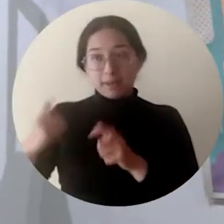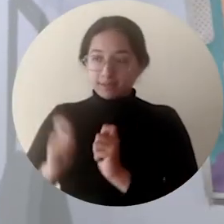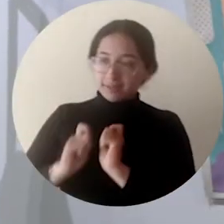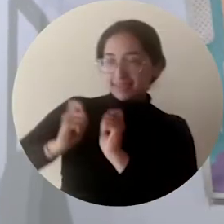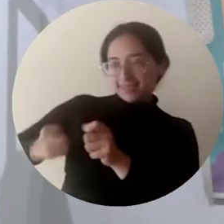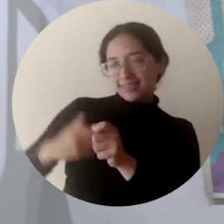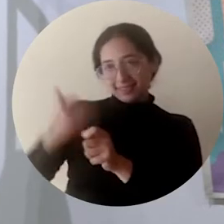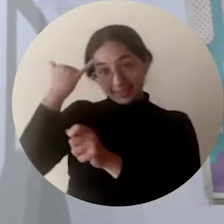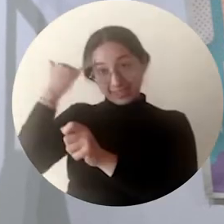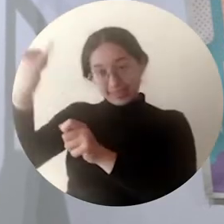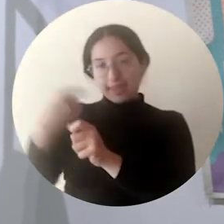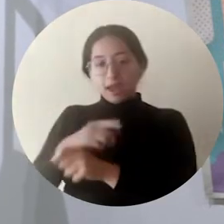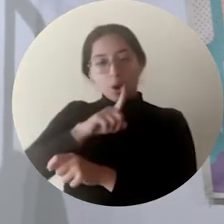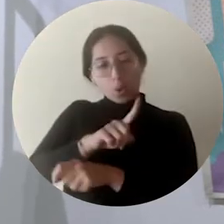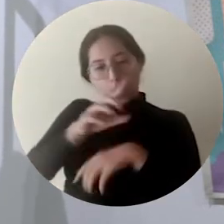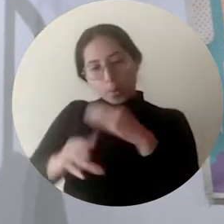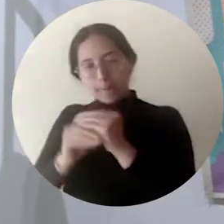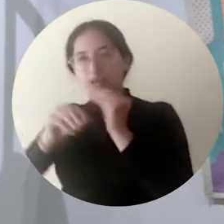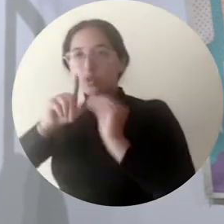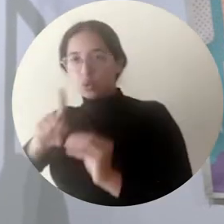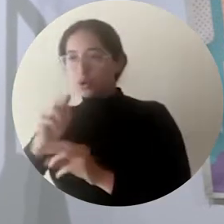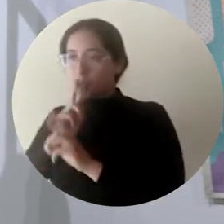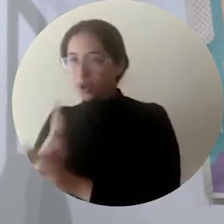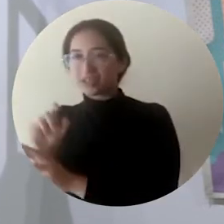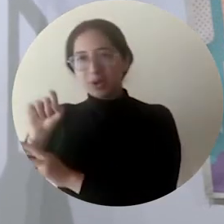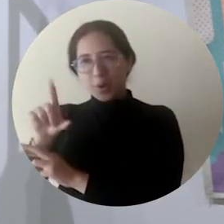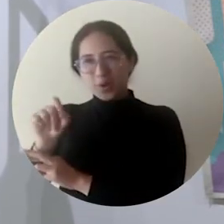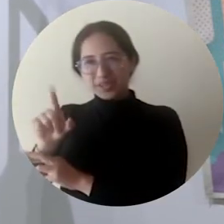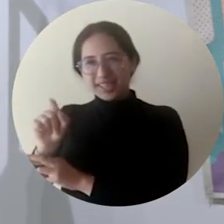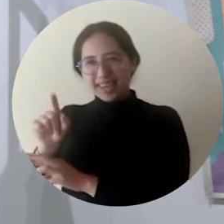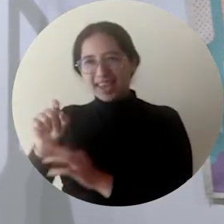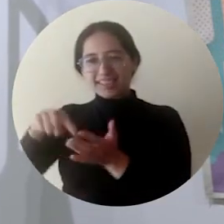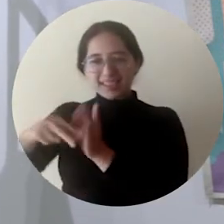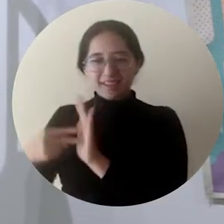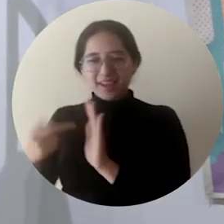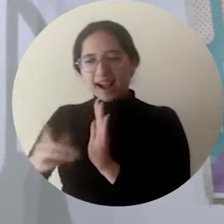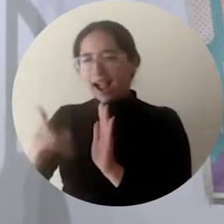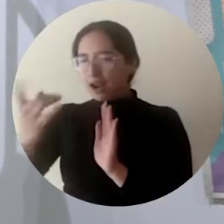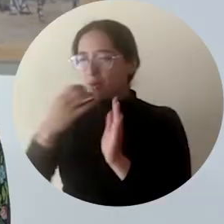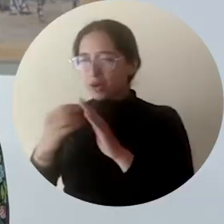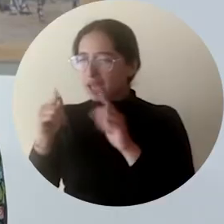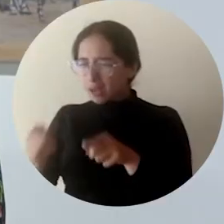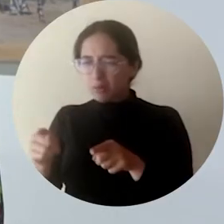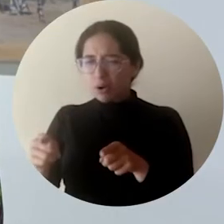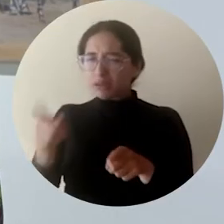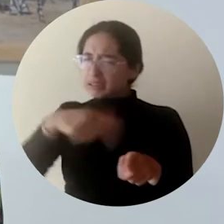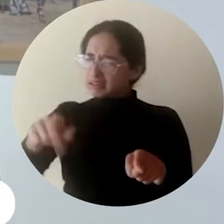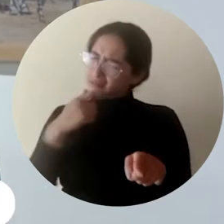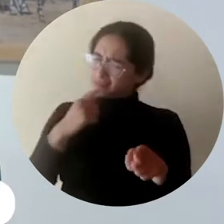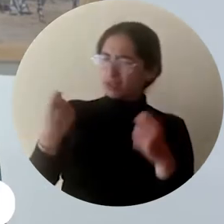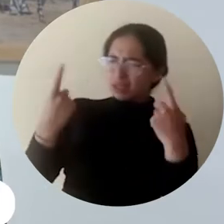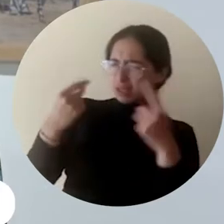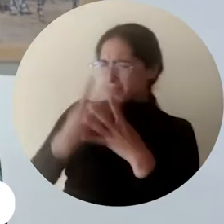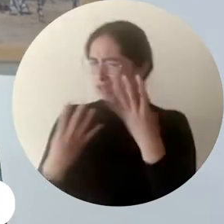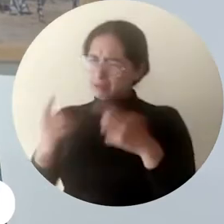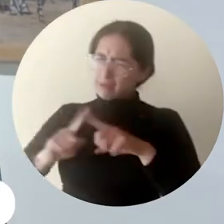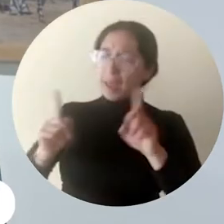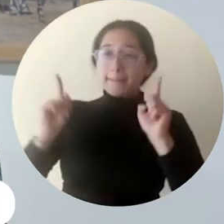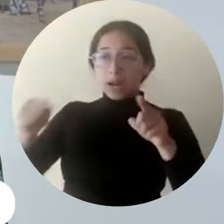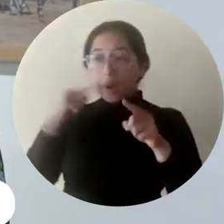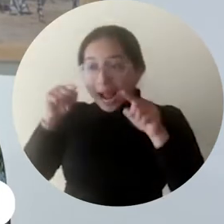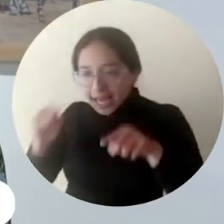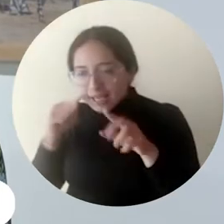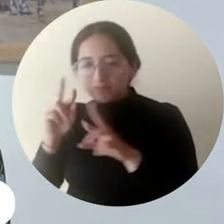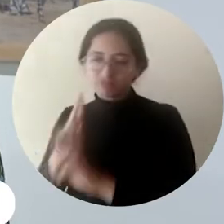uno es once, que sale algo que tú no sé qué es y algo que tiene más valor. Trabajar por lo nuestro significa